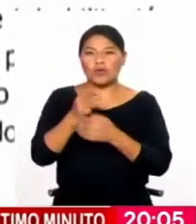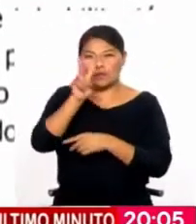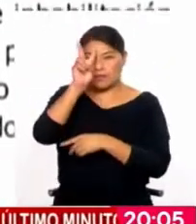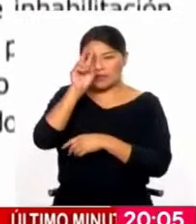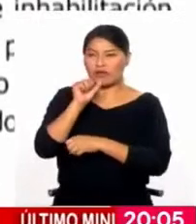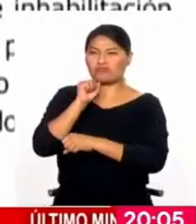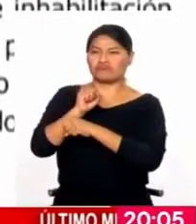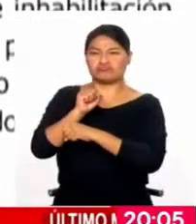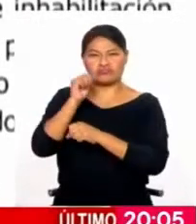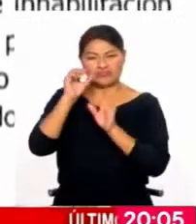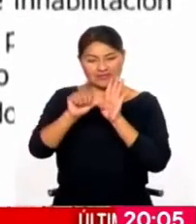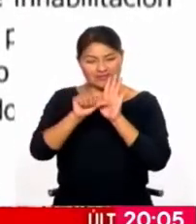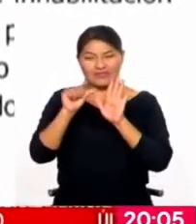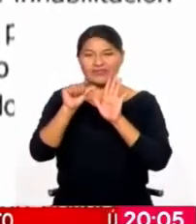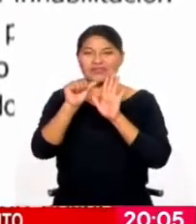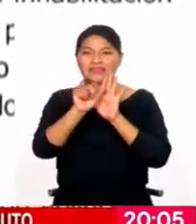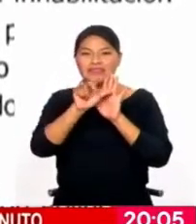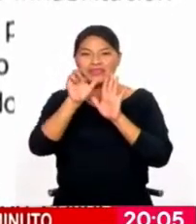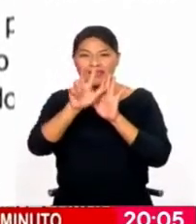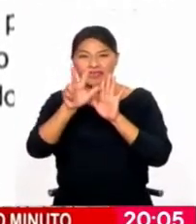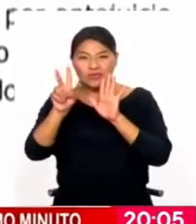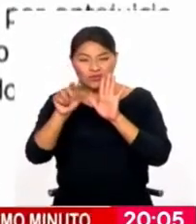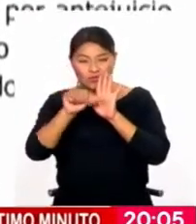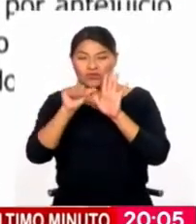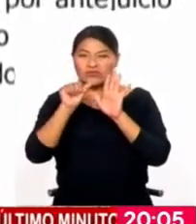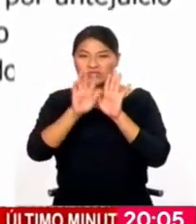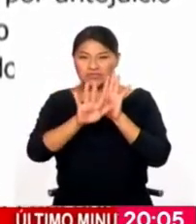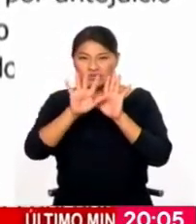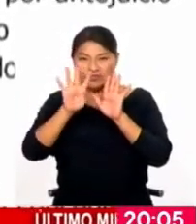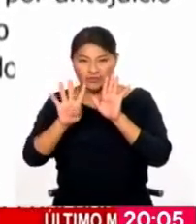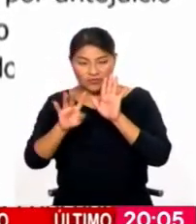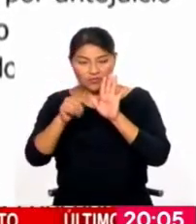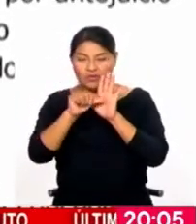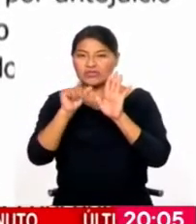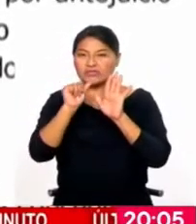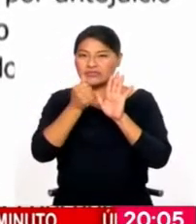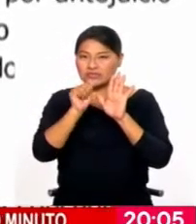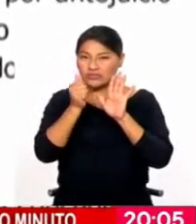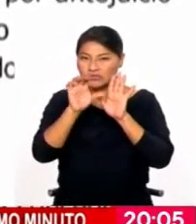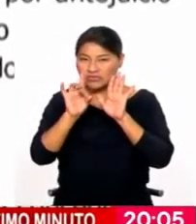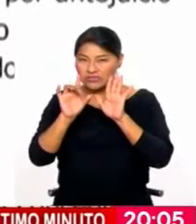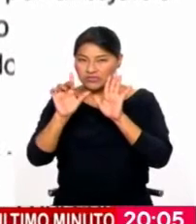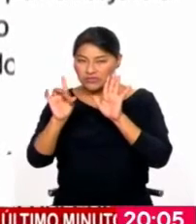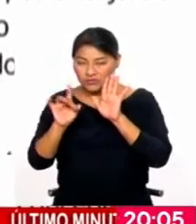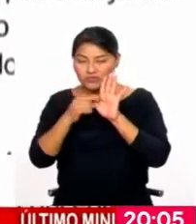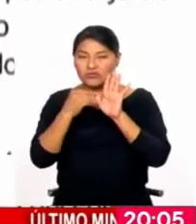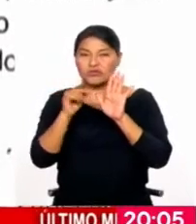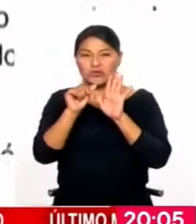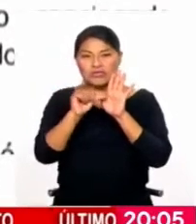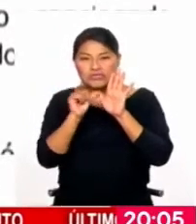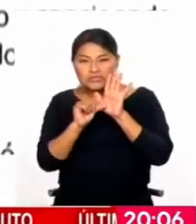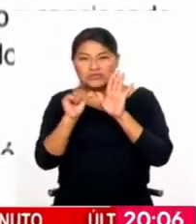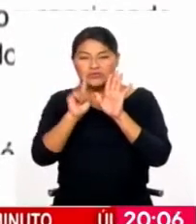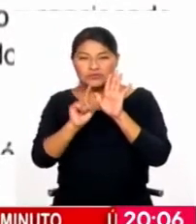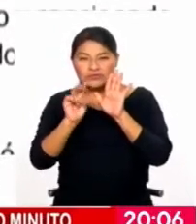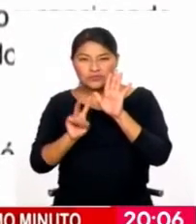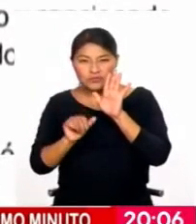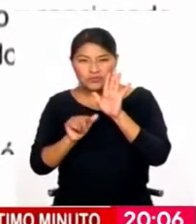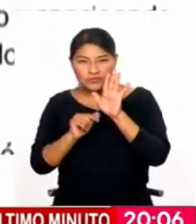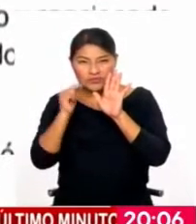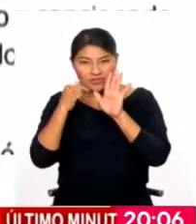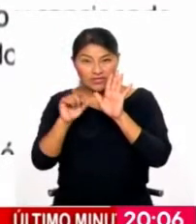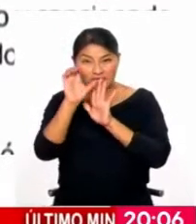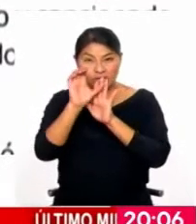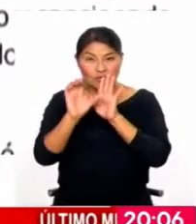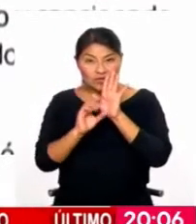infracción de los artículos 32, 54, 110, 118, incisos 1, 2 y 11 de la Constitución